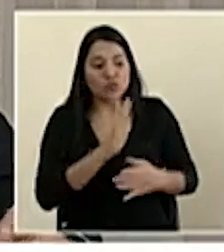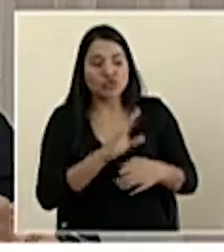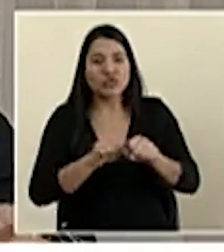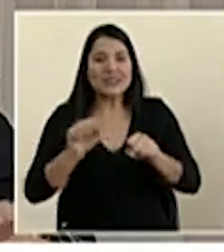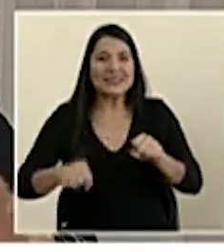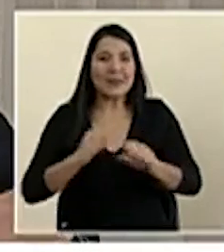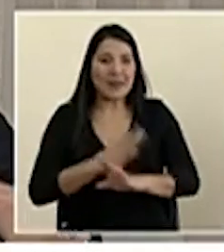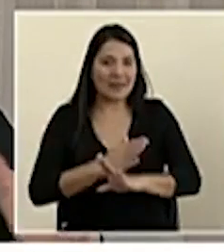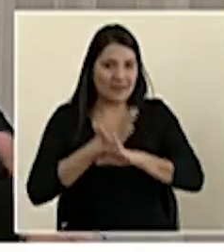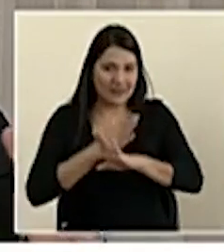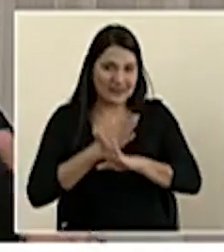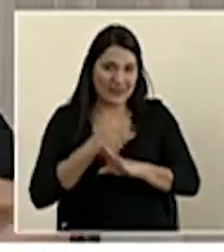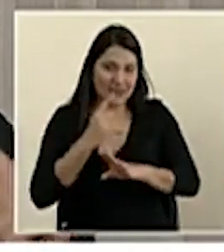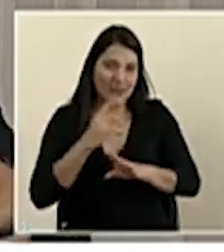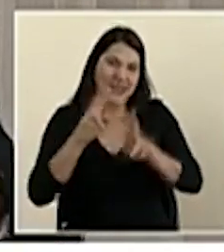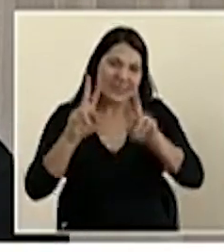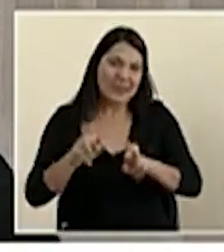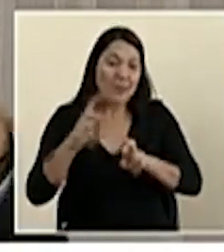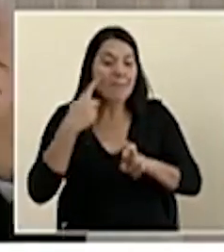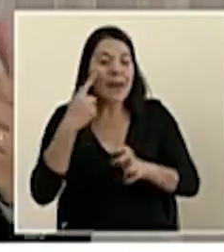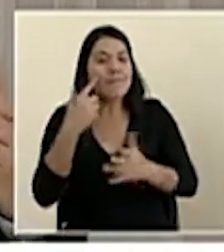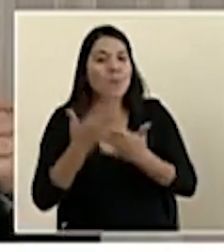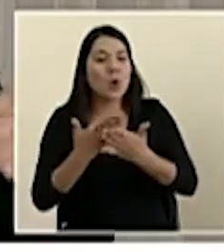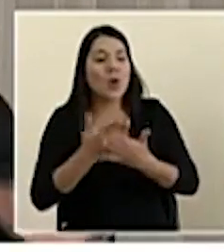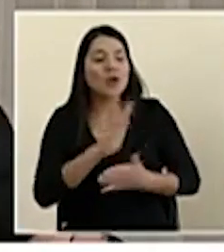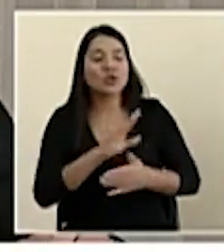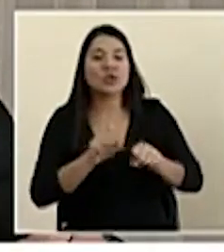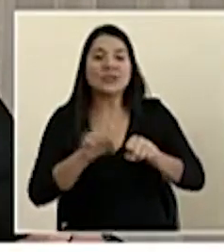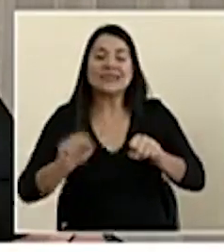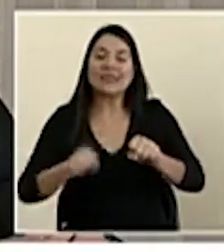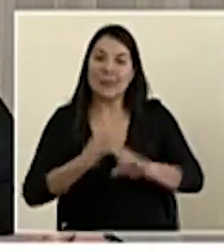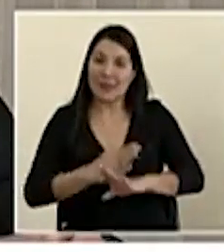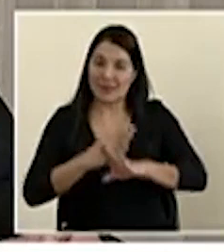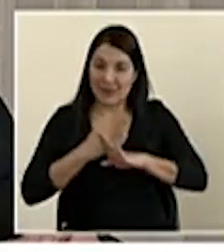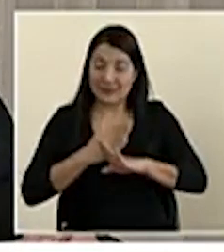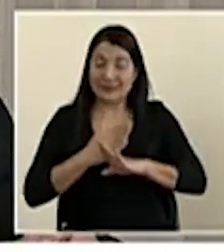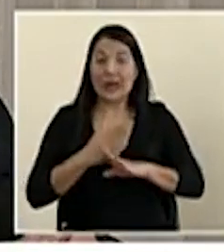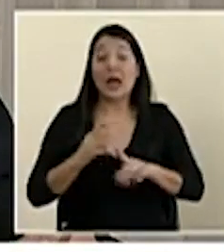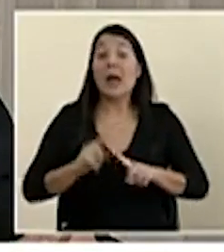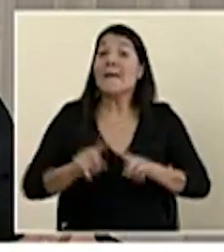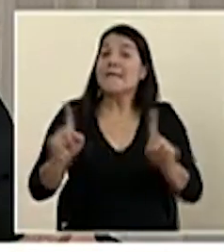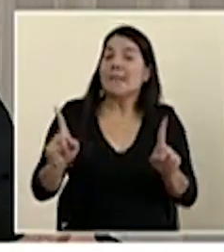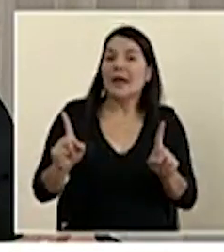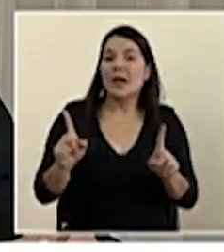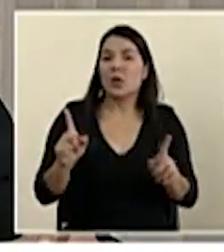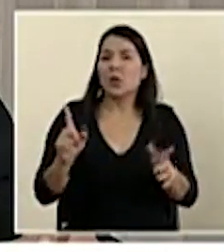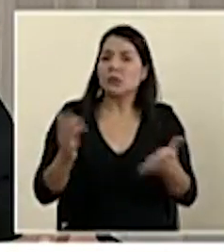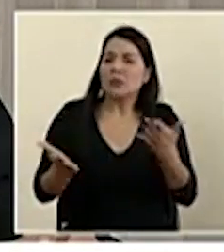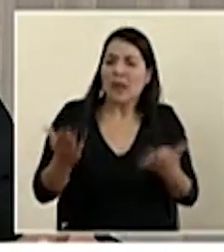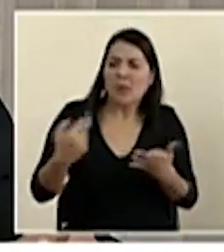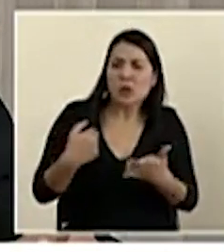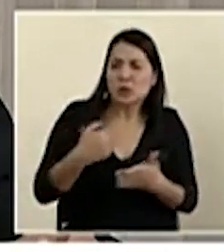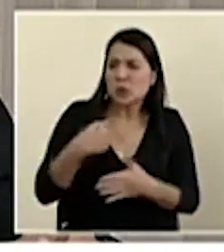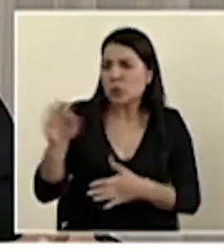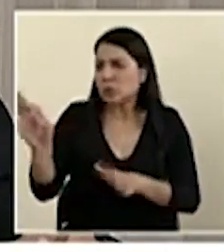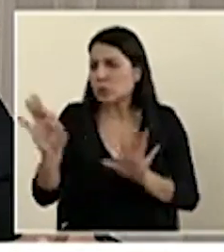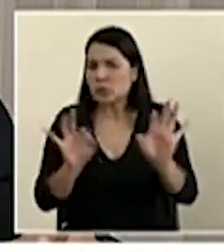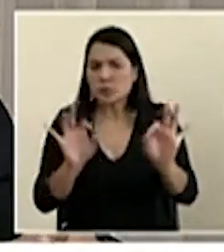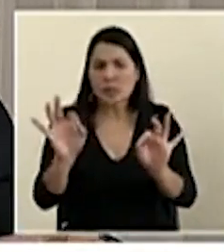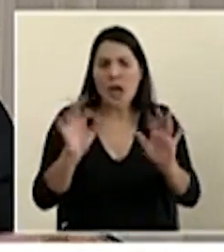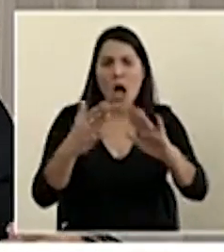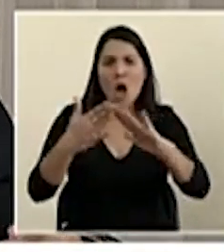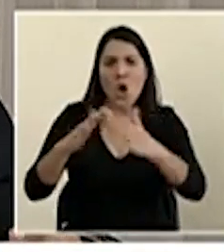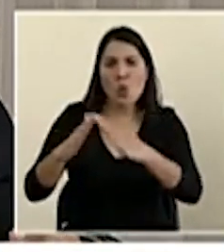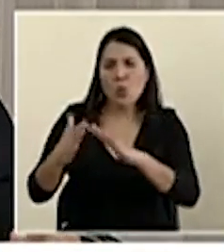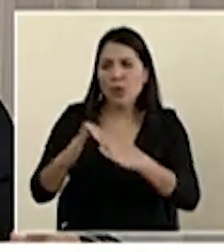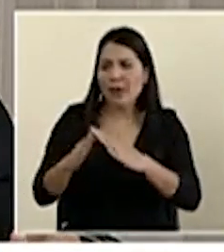ellas y empezar, que eso yo no quiero adelantar porque estamos en ese diseño del estudio, pero posiblemente vamos a tomar algunas comunidades en donde hemos tenido más casos